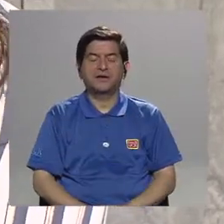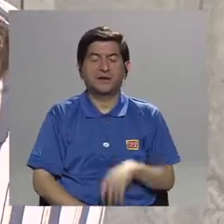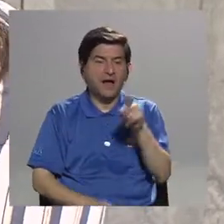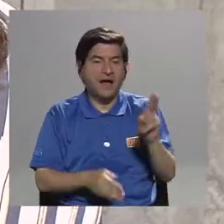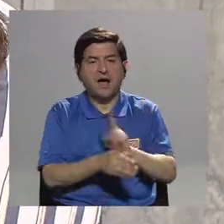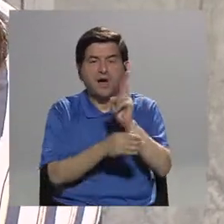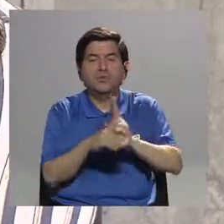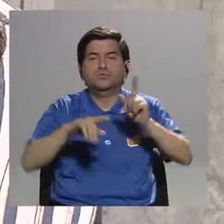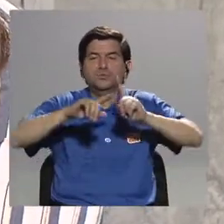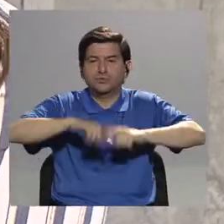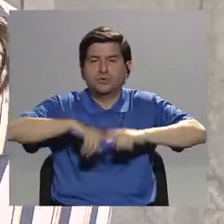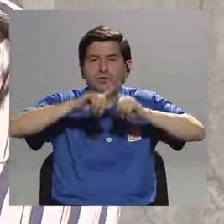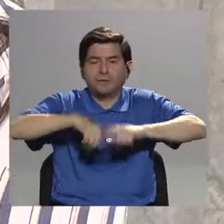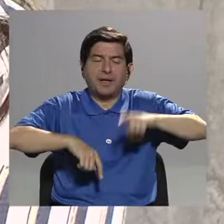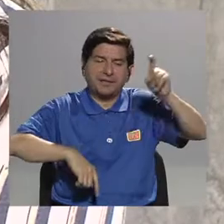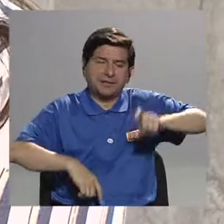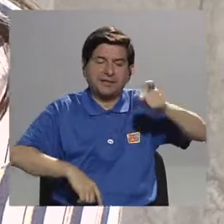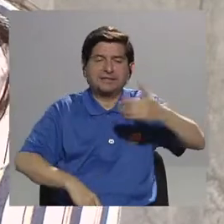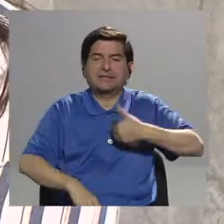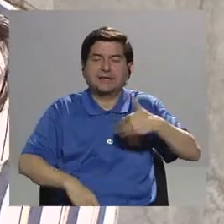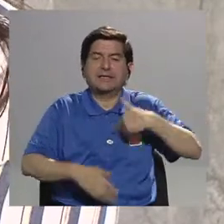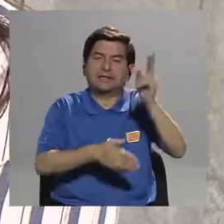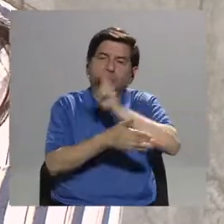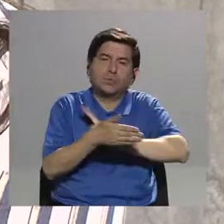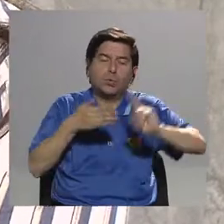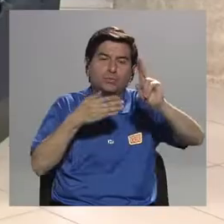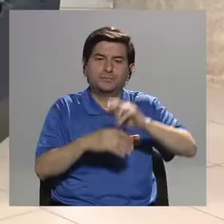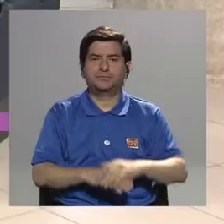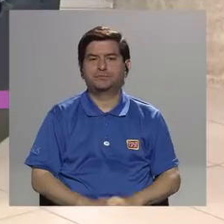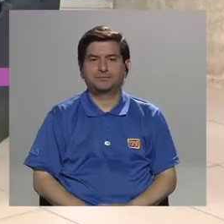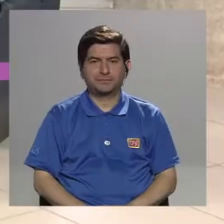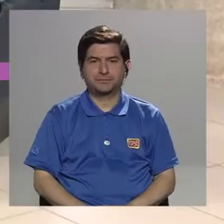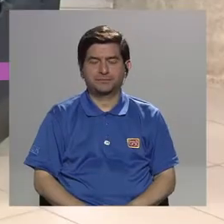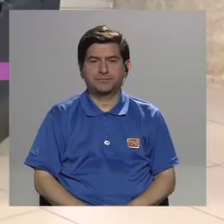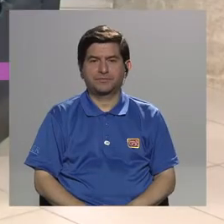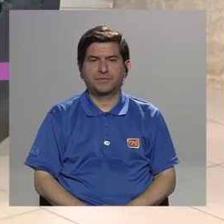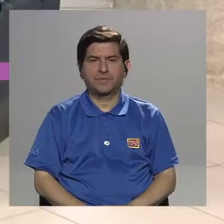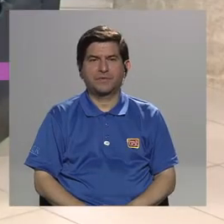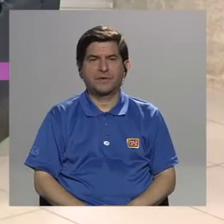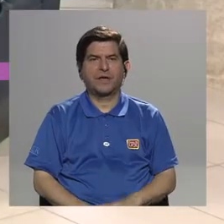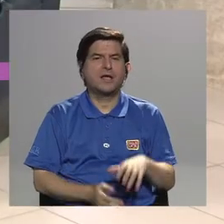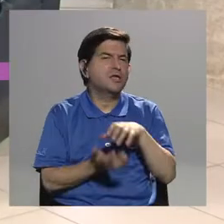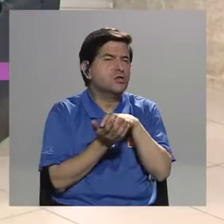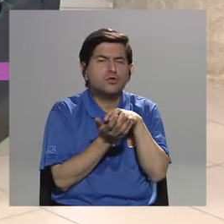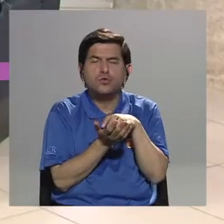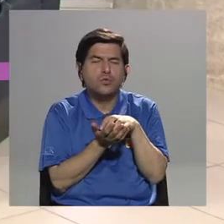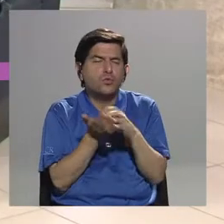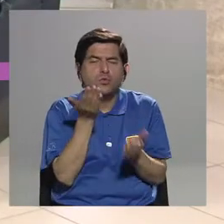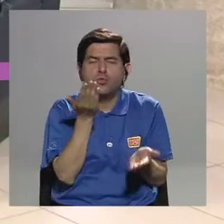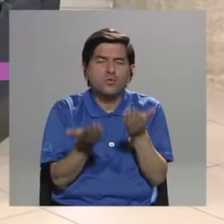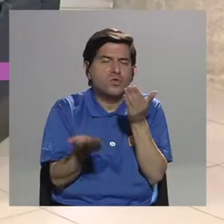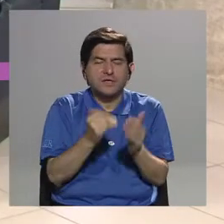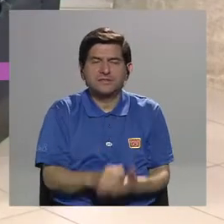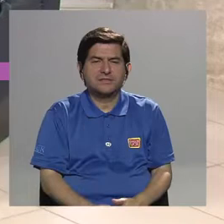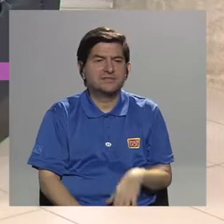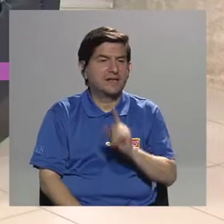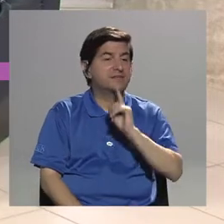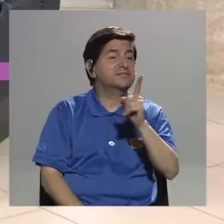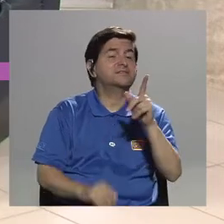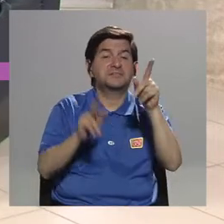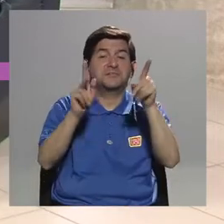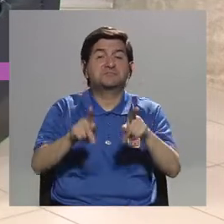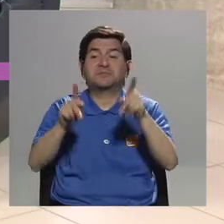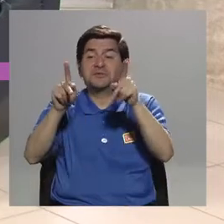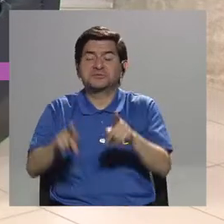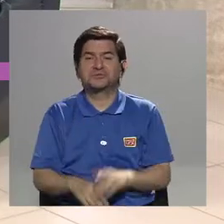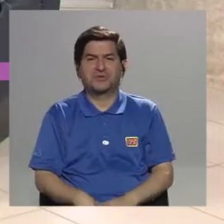dando uso según las necesidades que tenga la universidad. ¿Cuáles son algunas de las dudas que le han manifestado las